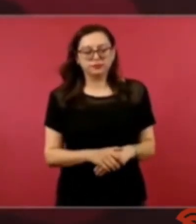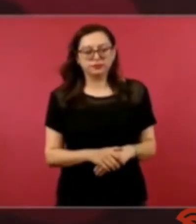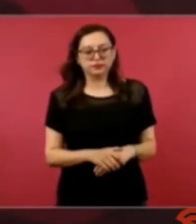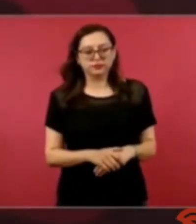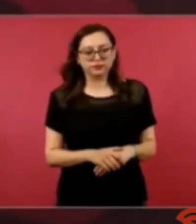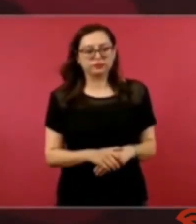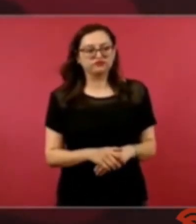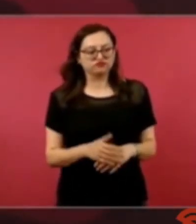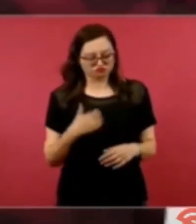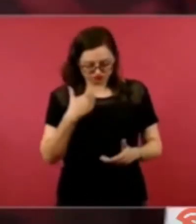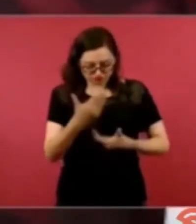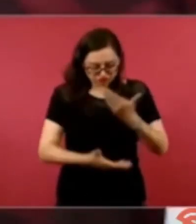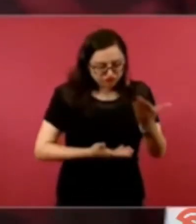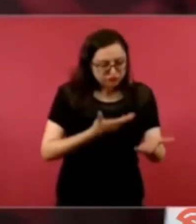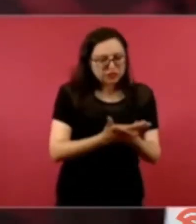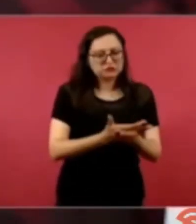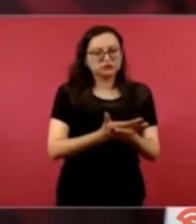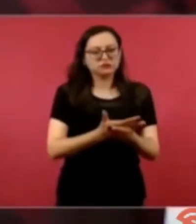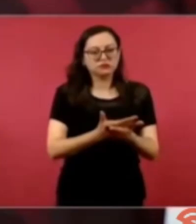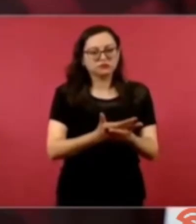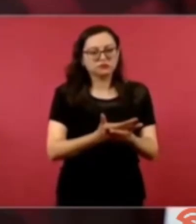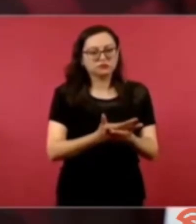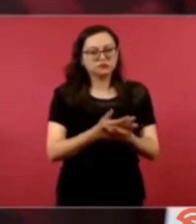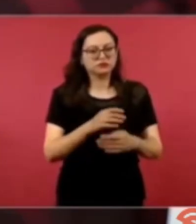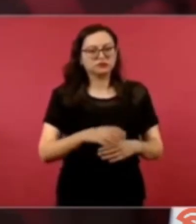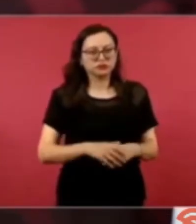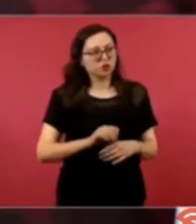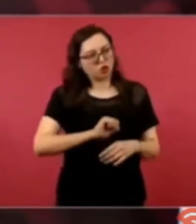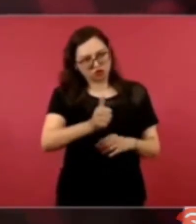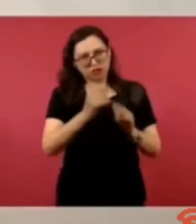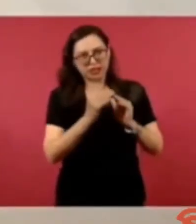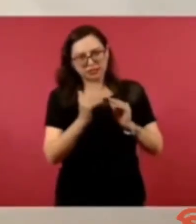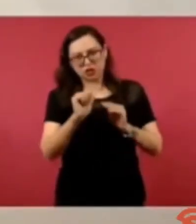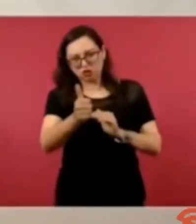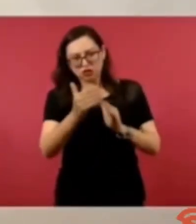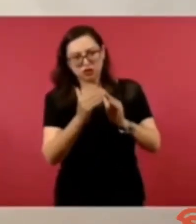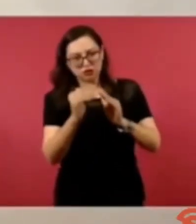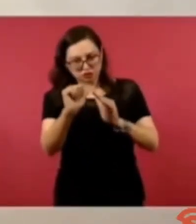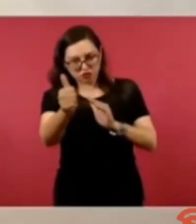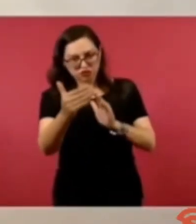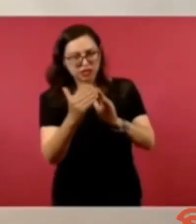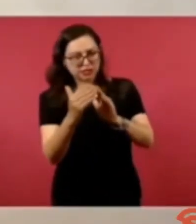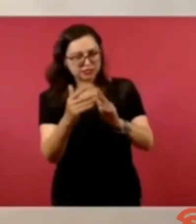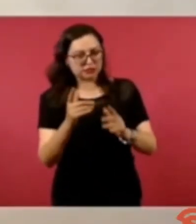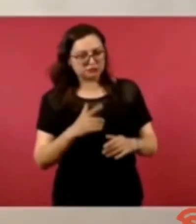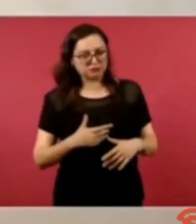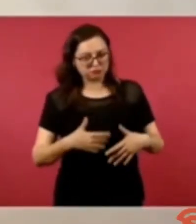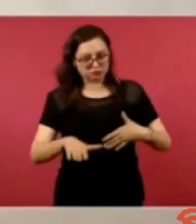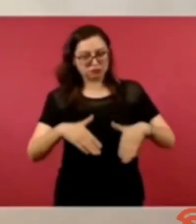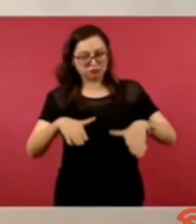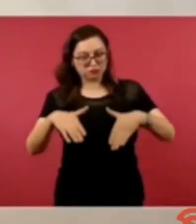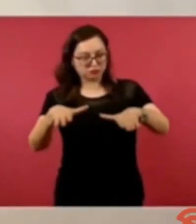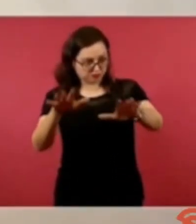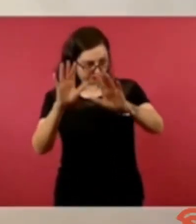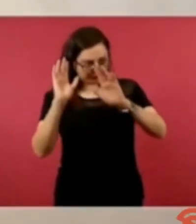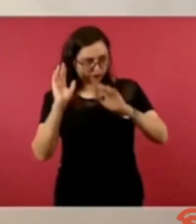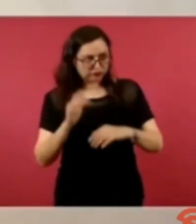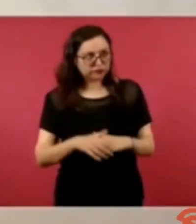y estoy a las órdenes y a otra casa y a otra casa y les decíamos cuidado porque